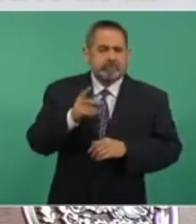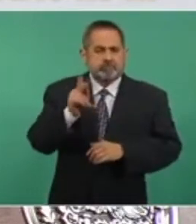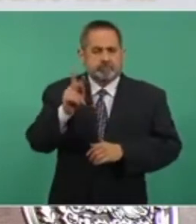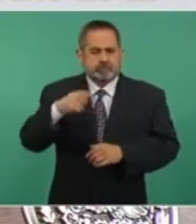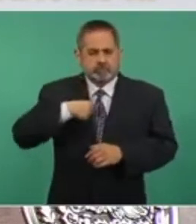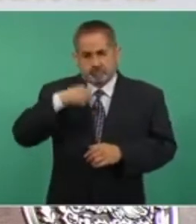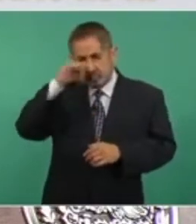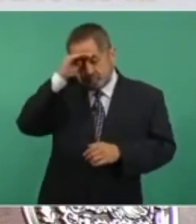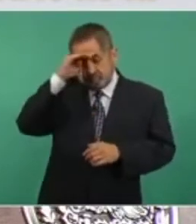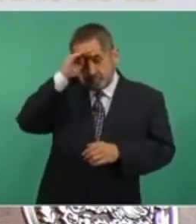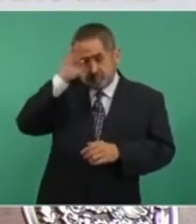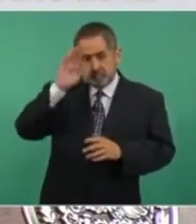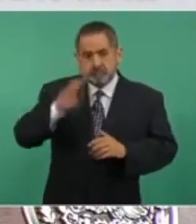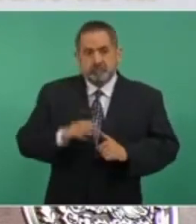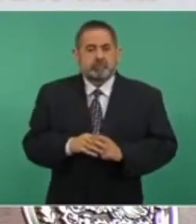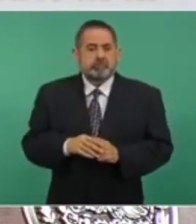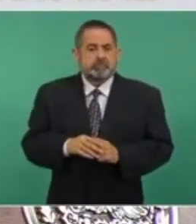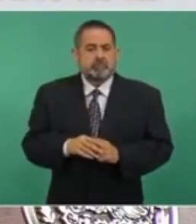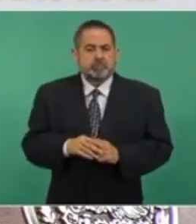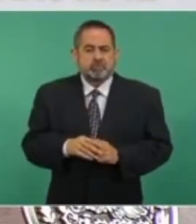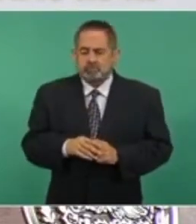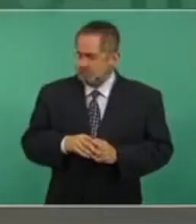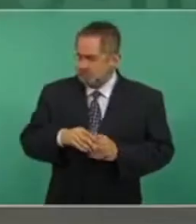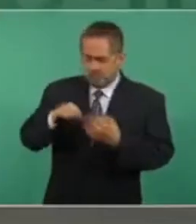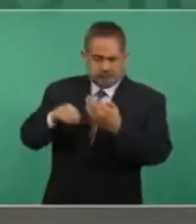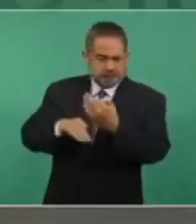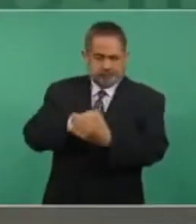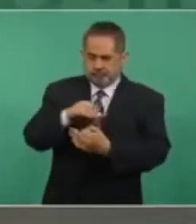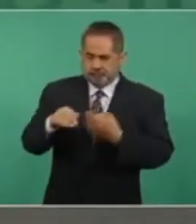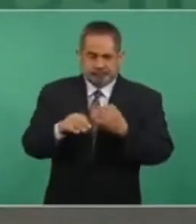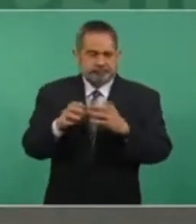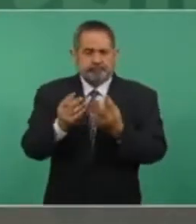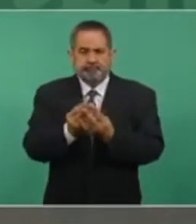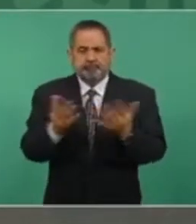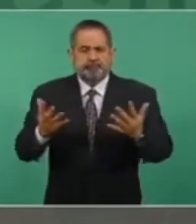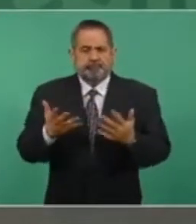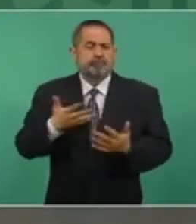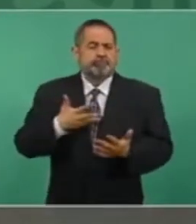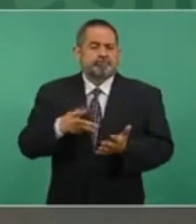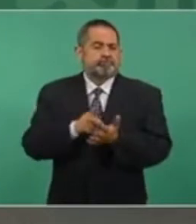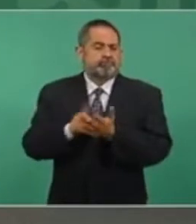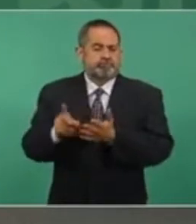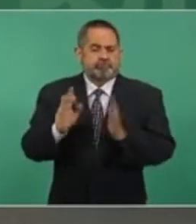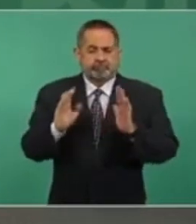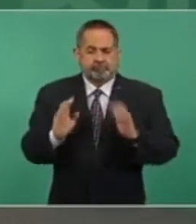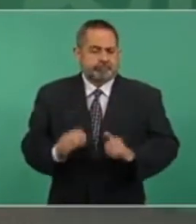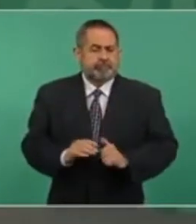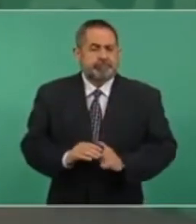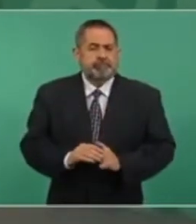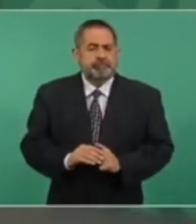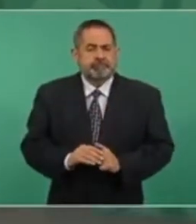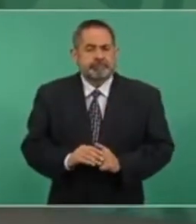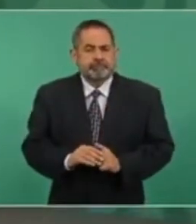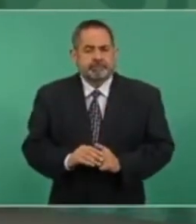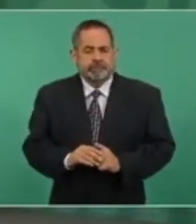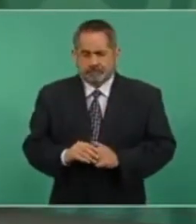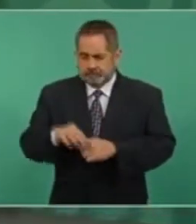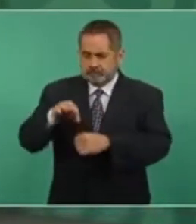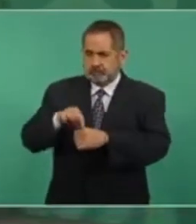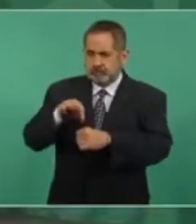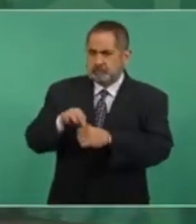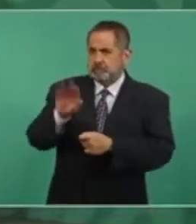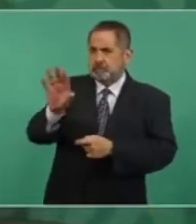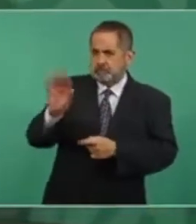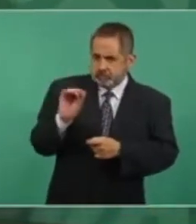considero que todos tenemos derecho a votar y a ser